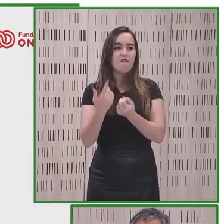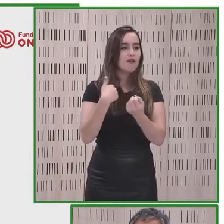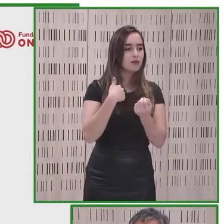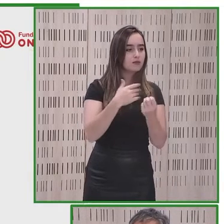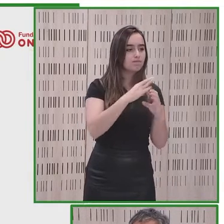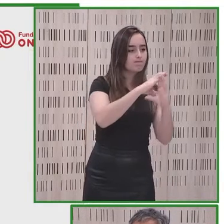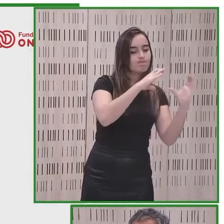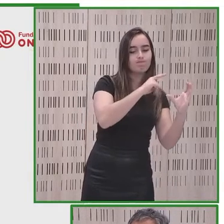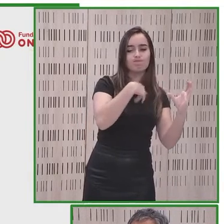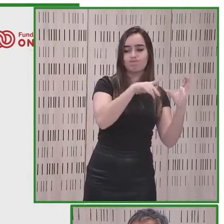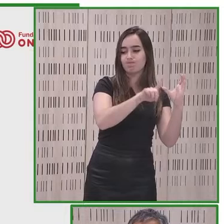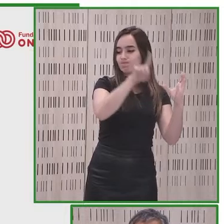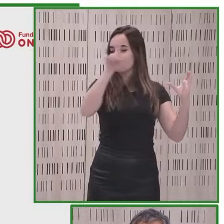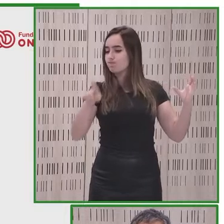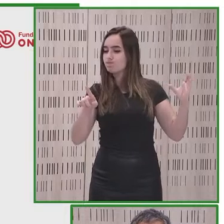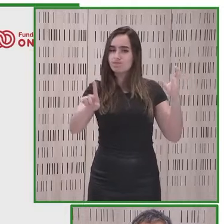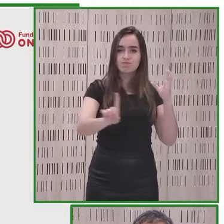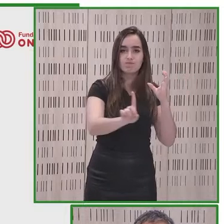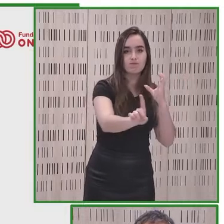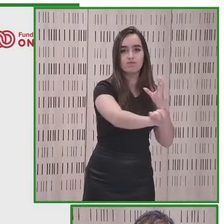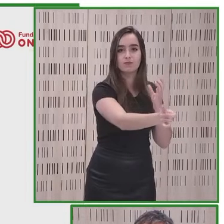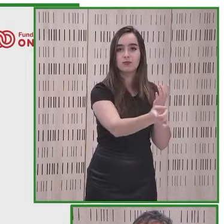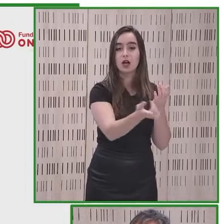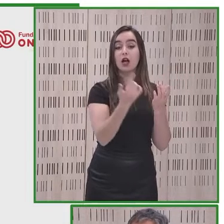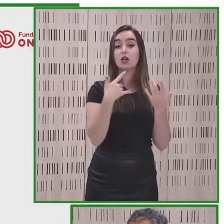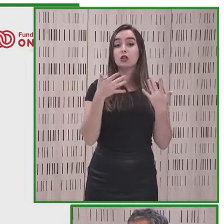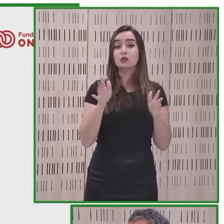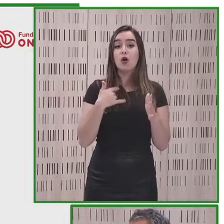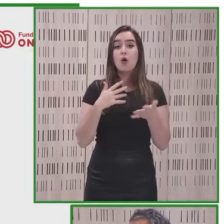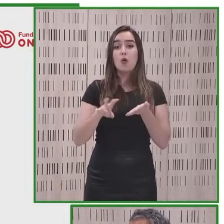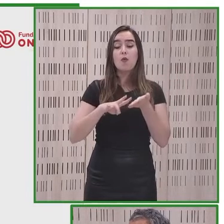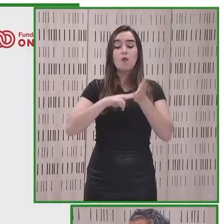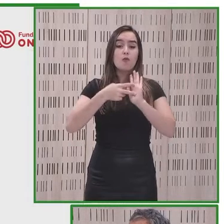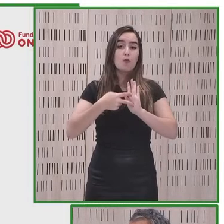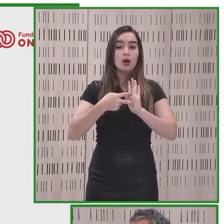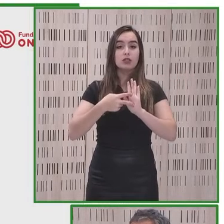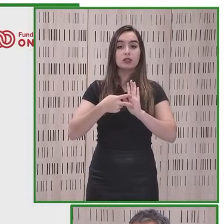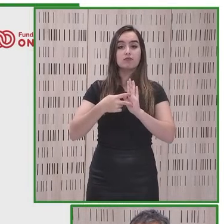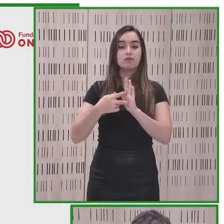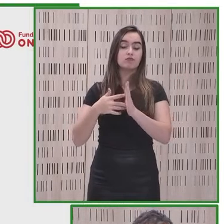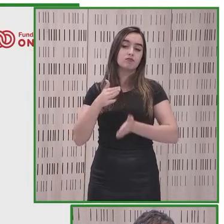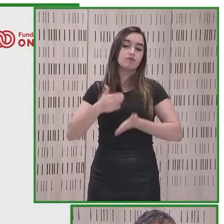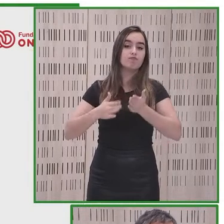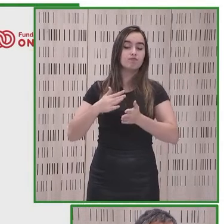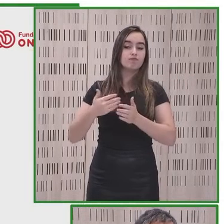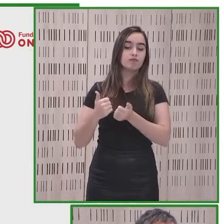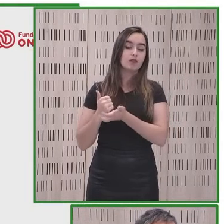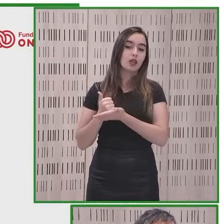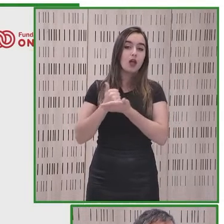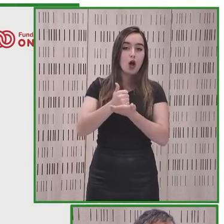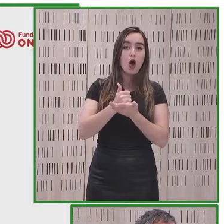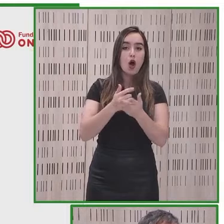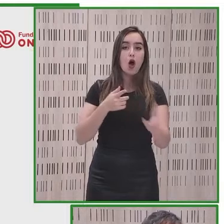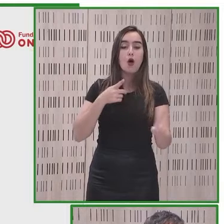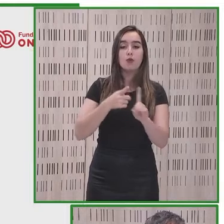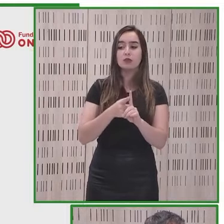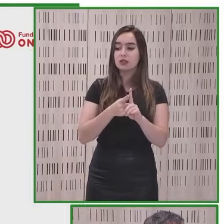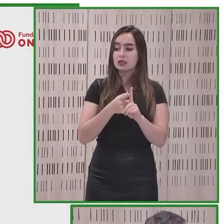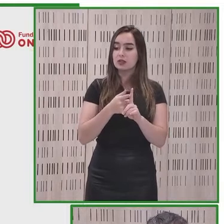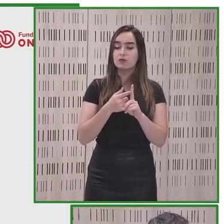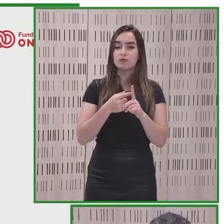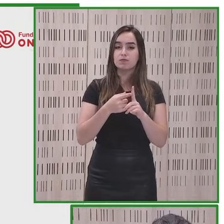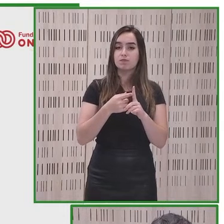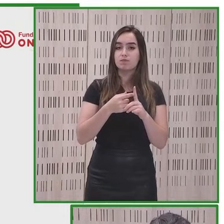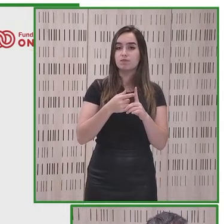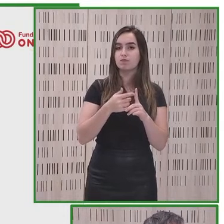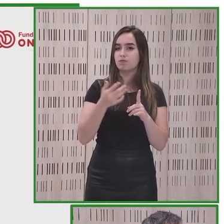marcha este proyecto de robótica asistencial para ayudar en los desplazamientos sin la orientación Ministra es un proyecto que ya